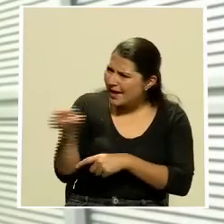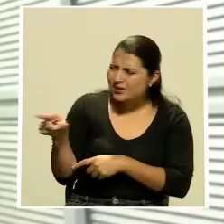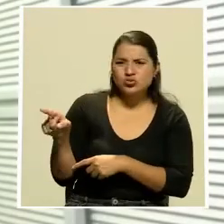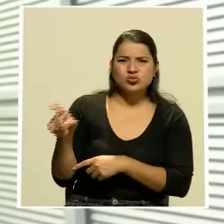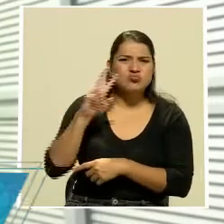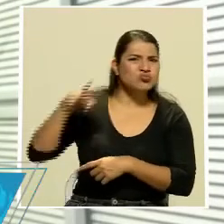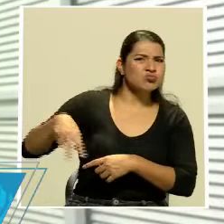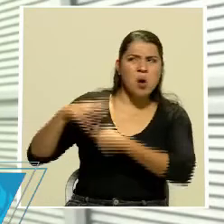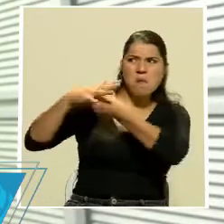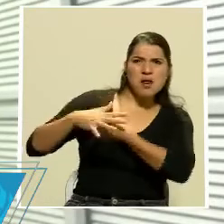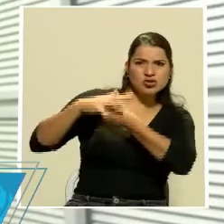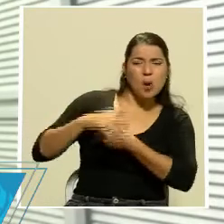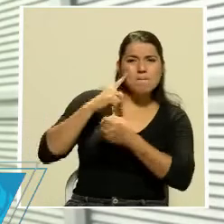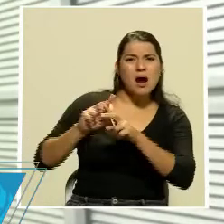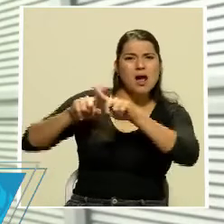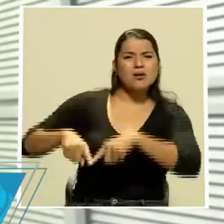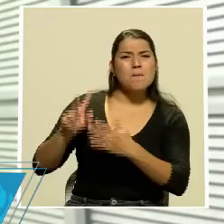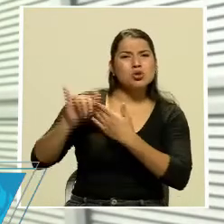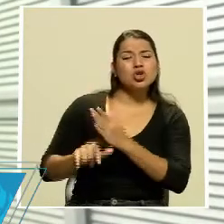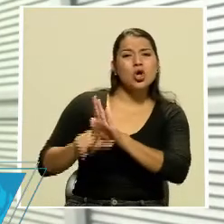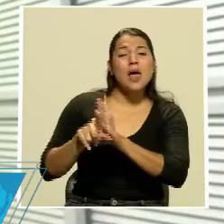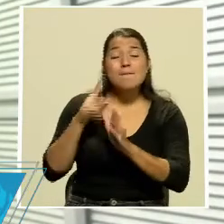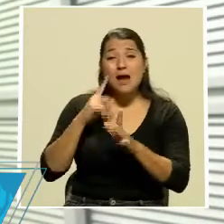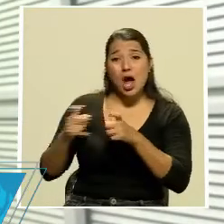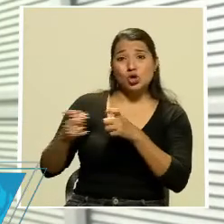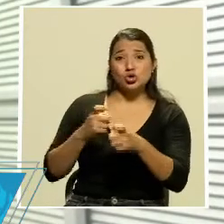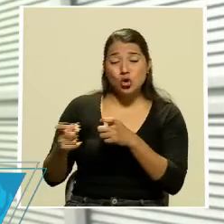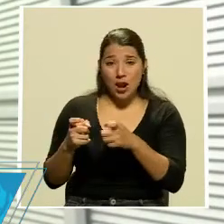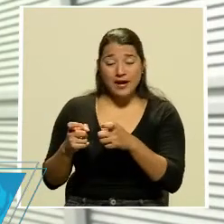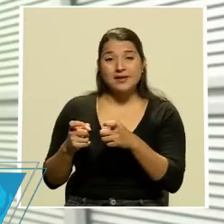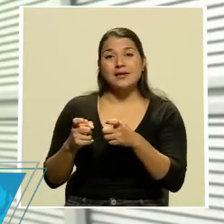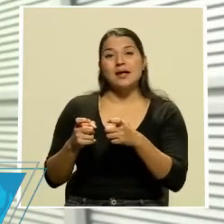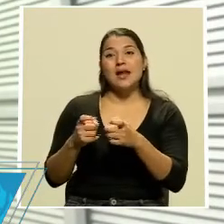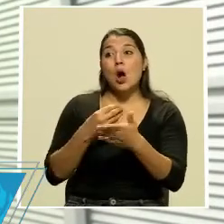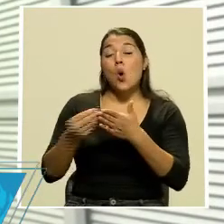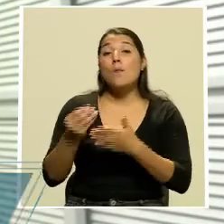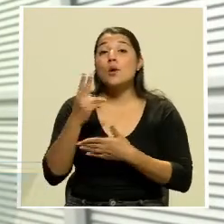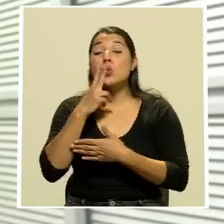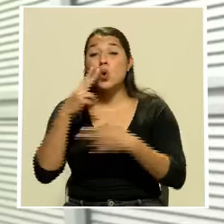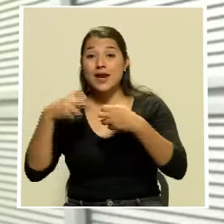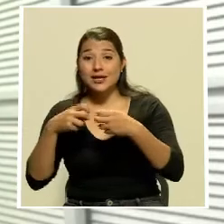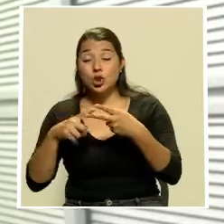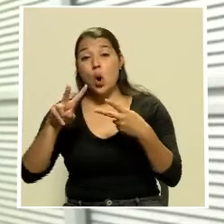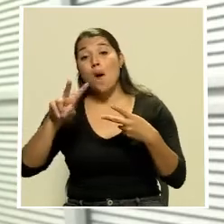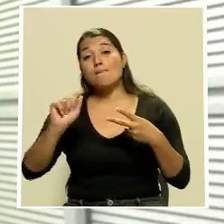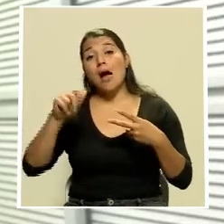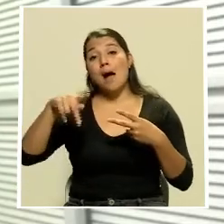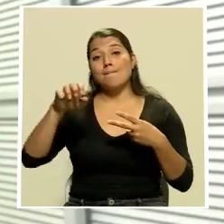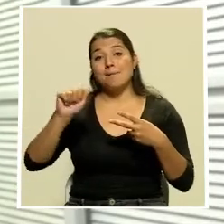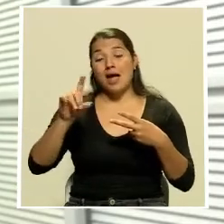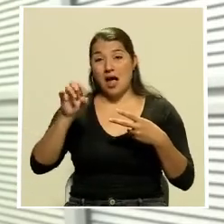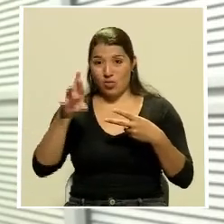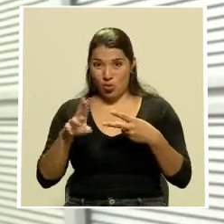que pretenden eliminar el proyecto de ley de regulación de vaporizadores y cigarrillos electrónicos con el cual se graba un 40